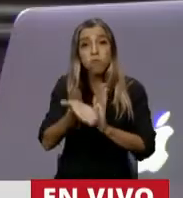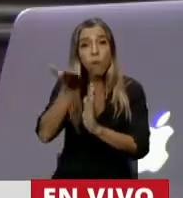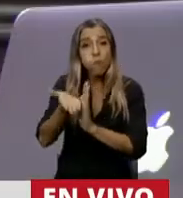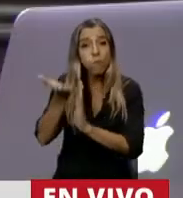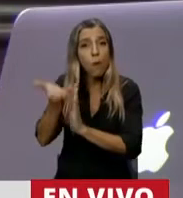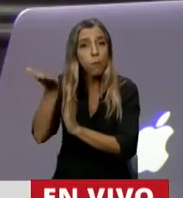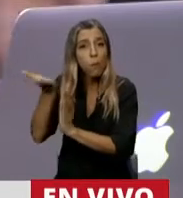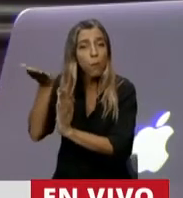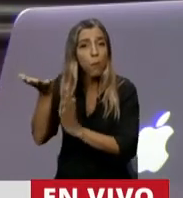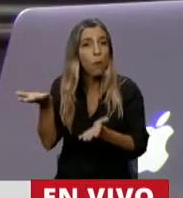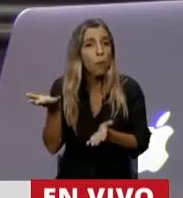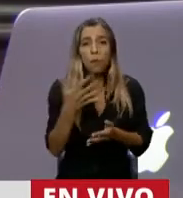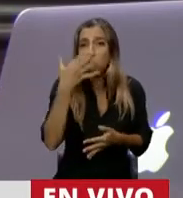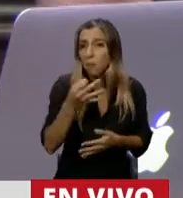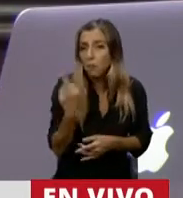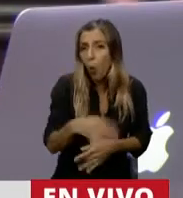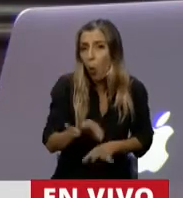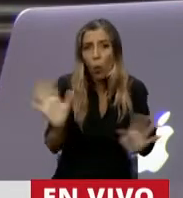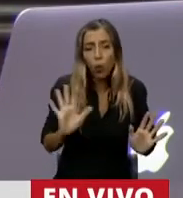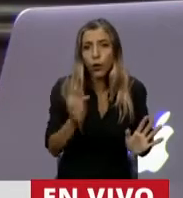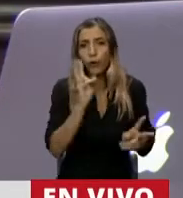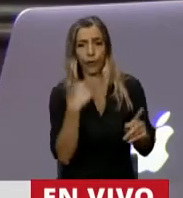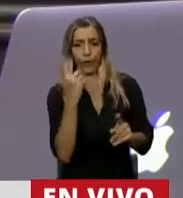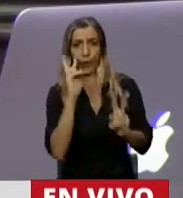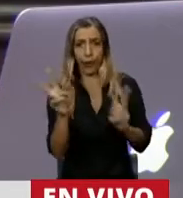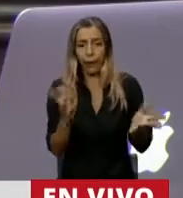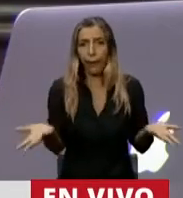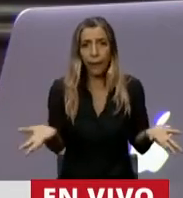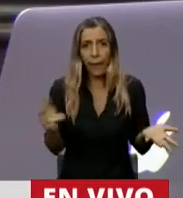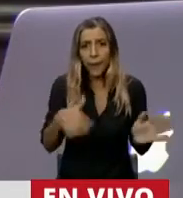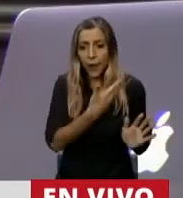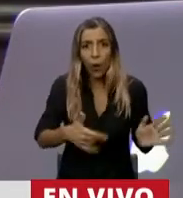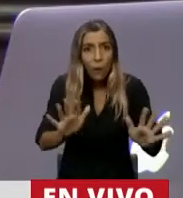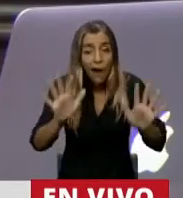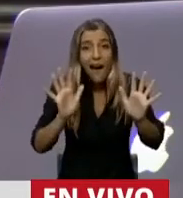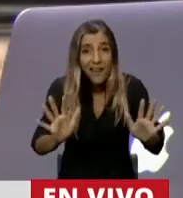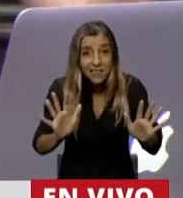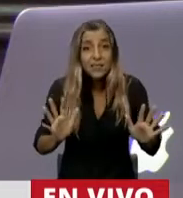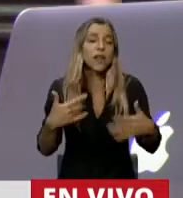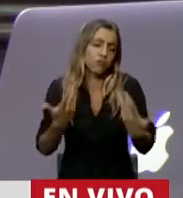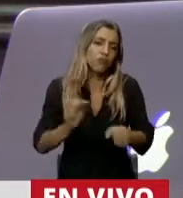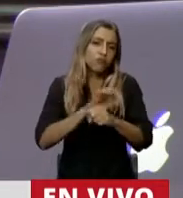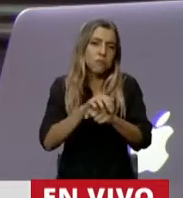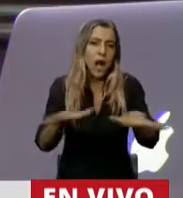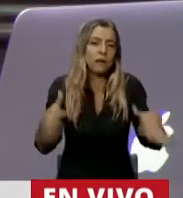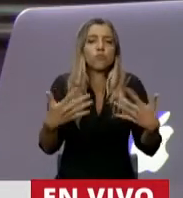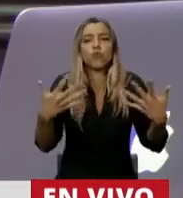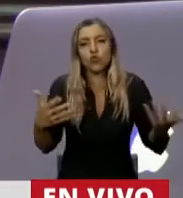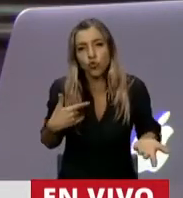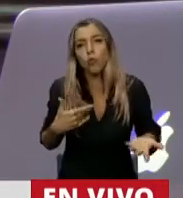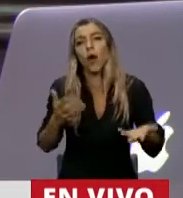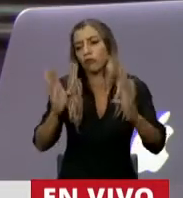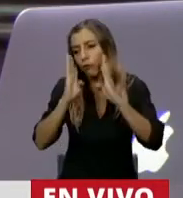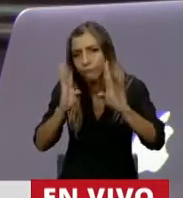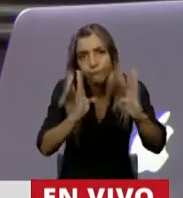único que ha hecho, fundamentalmente, además de obviamente asistir en la pandemia, que es una cuestión que han hecho todos los países